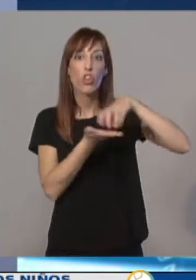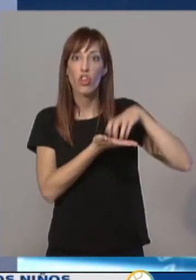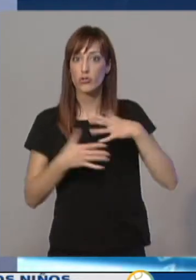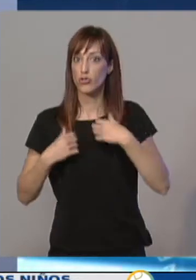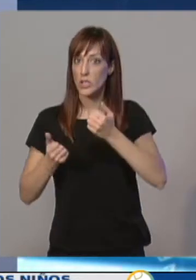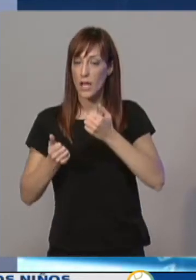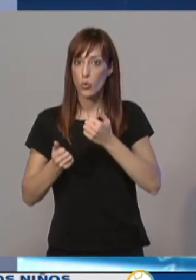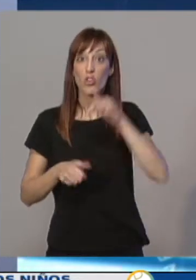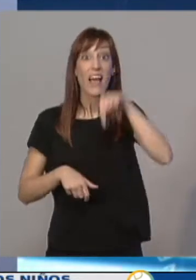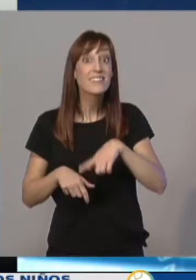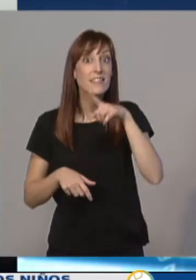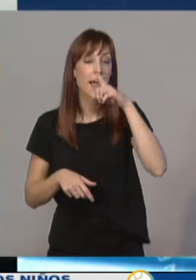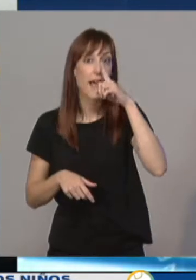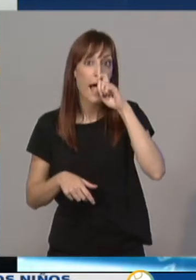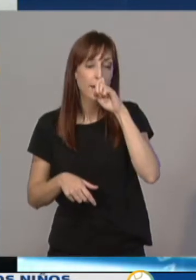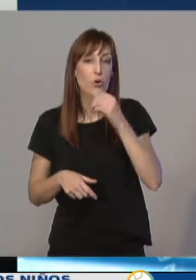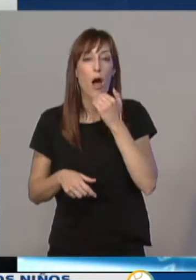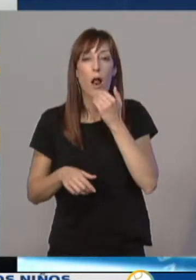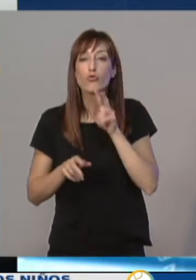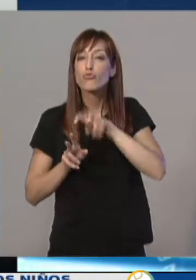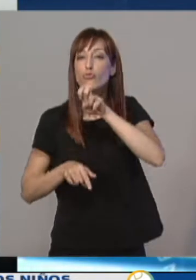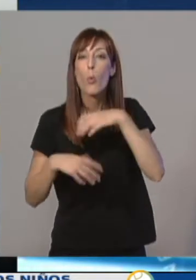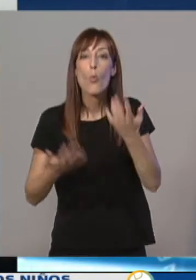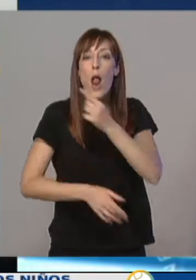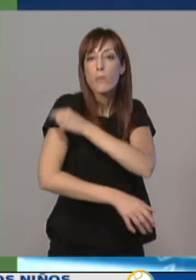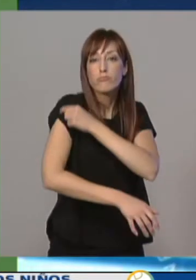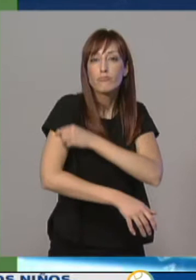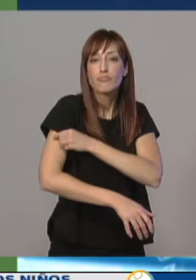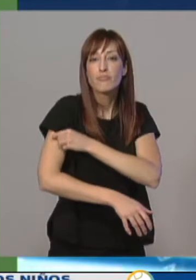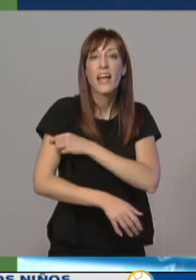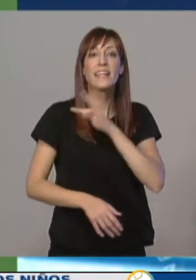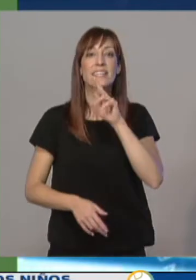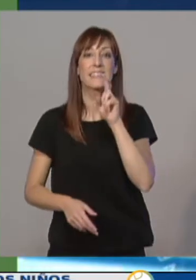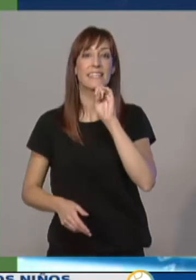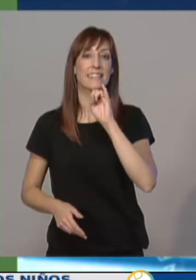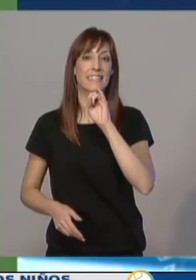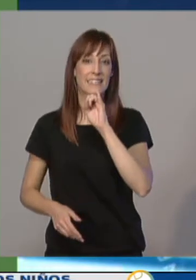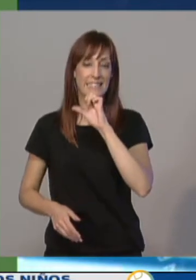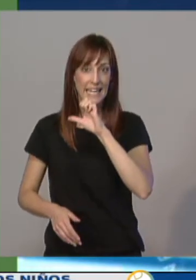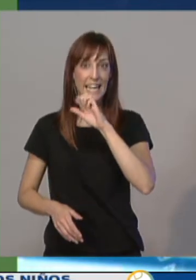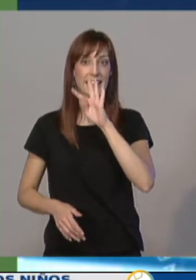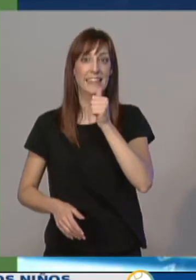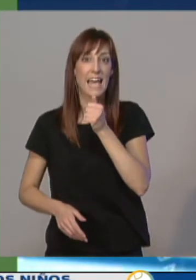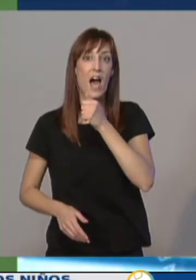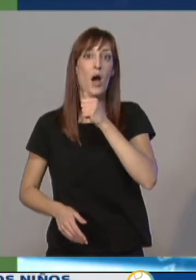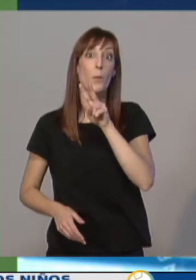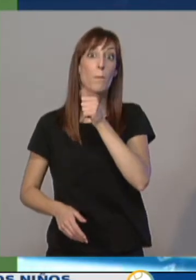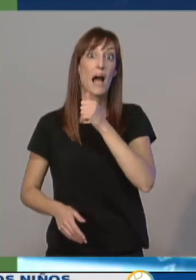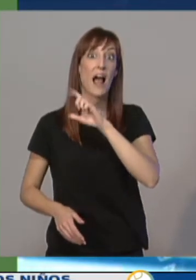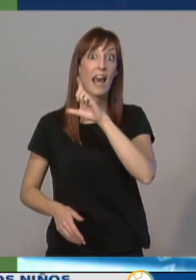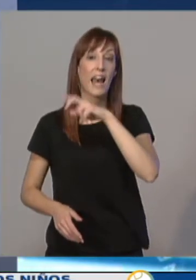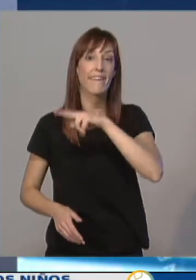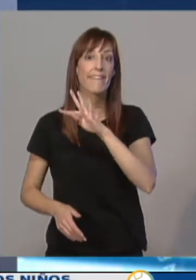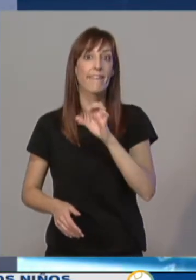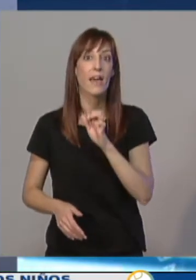novedad se incluye la vacuna tetravalente en niños de hasta 14 años y la inclusión de los niños prematuros entre los grupos de riesgo.